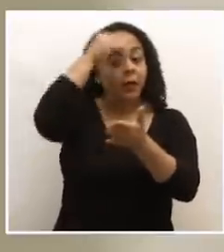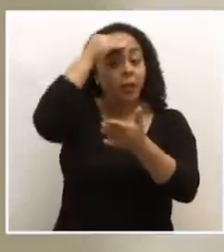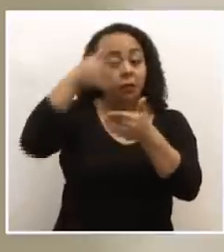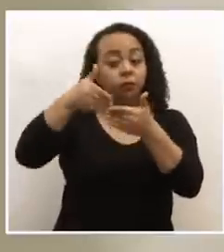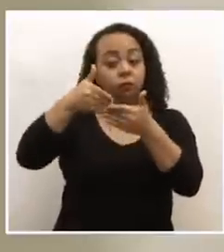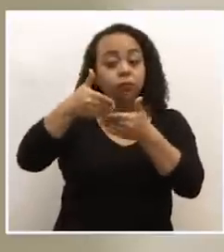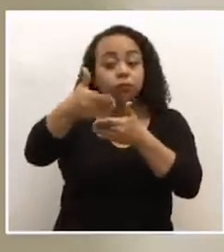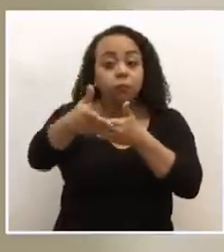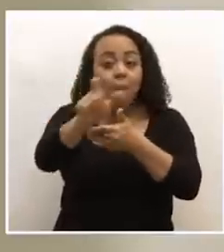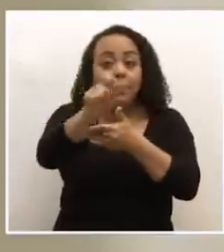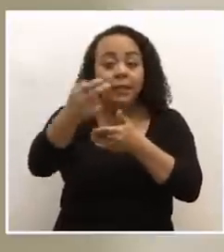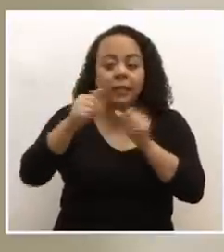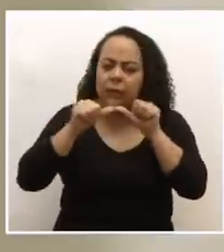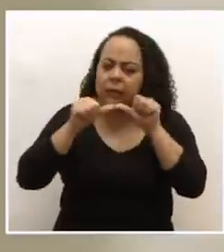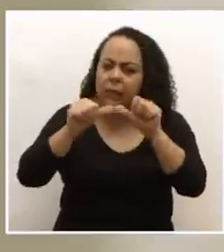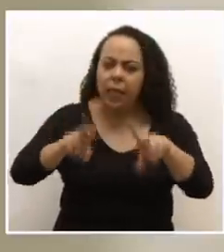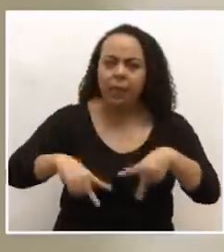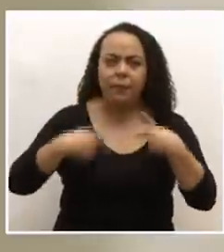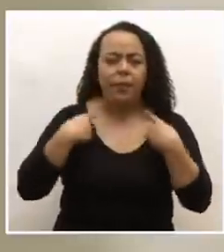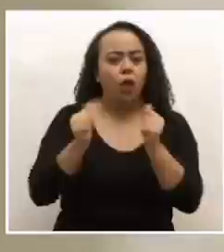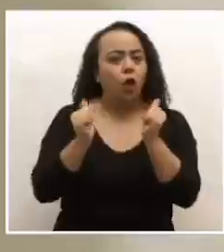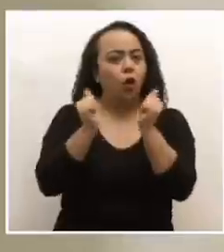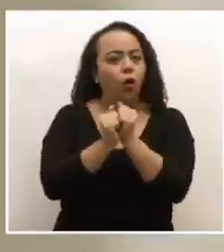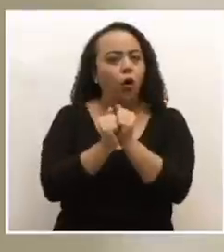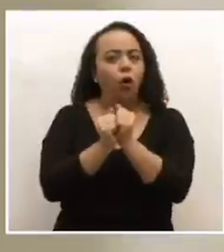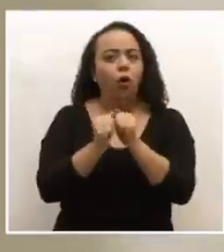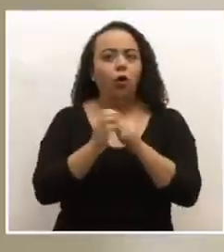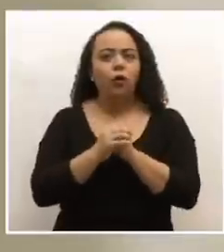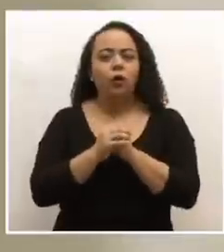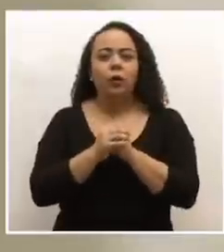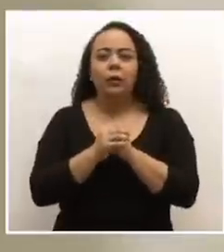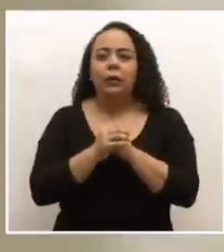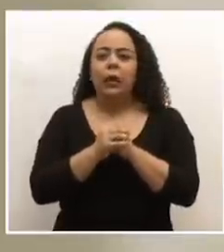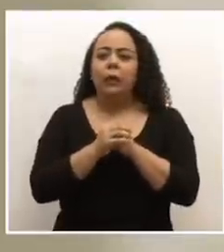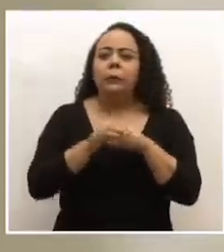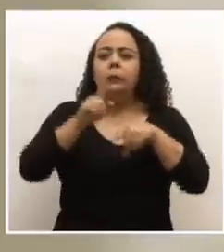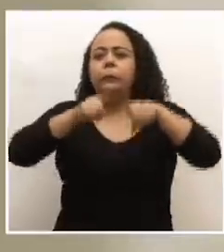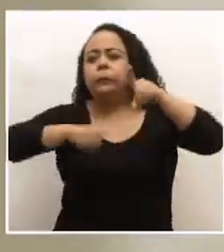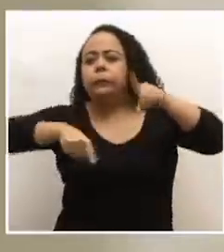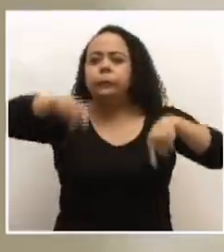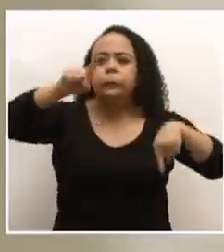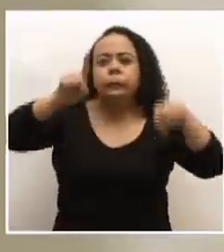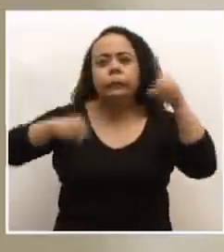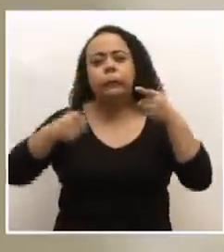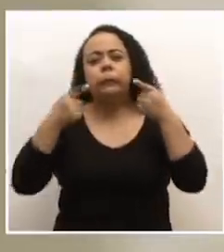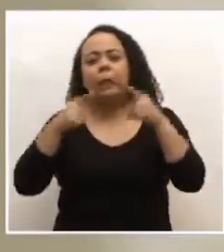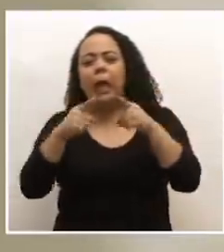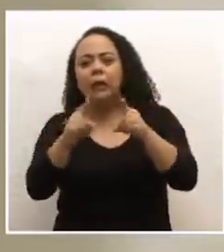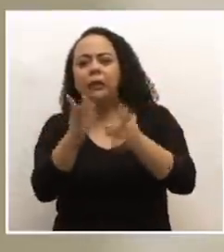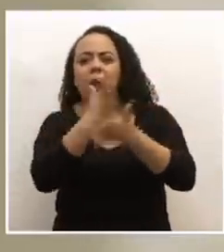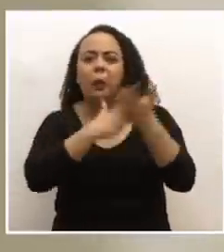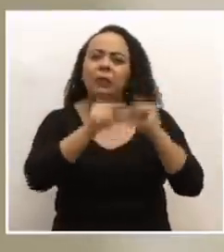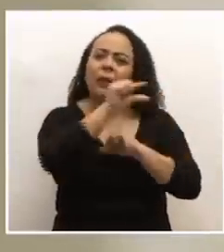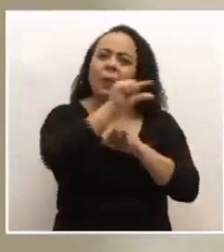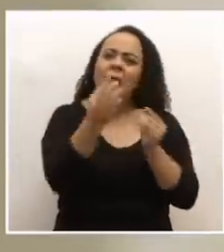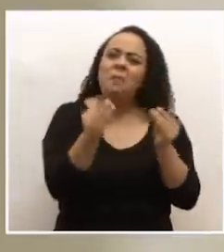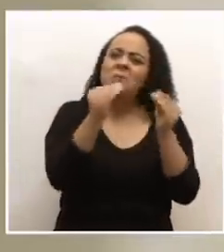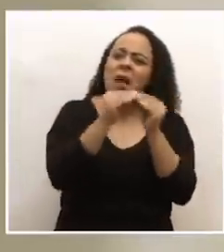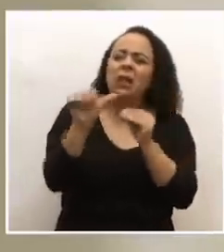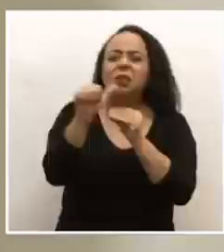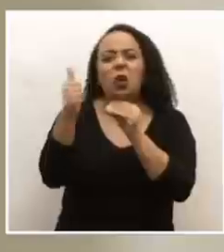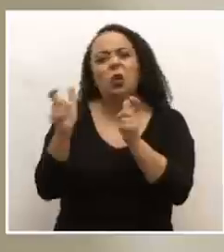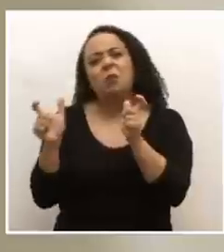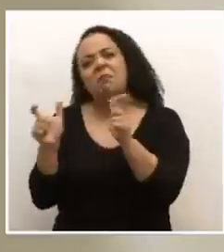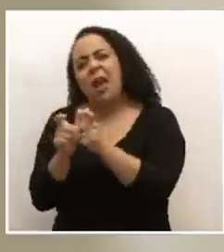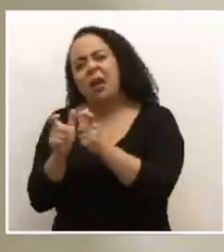siguientes meses vamos a seguir viviendo con una oscilación de casos donde algunas semanas tendremos más, otras tendremos menos.